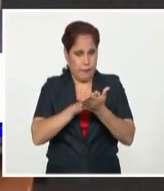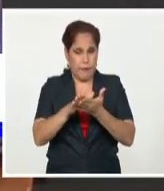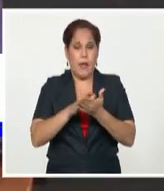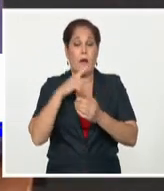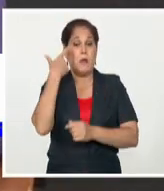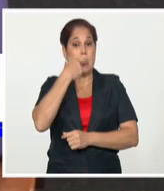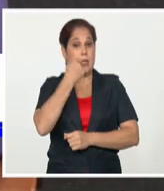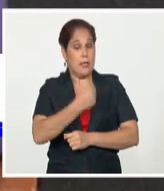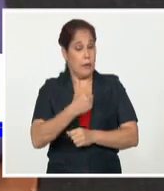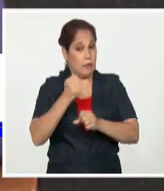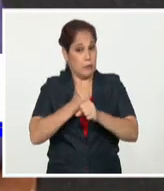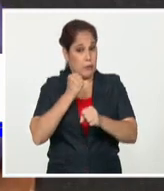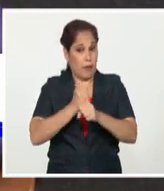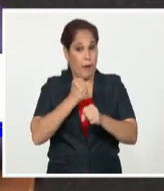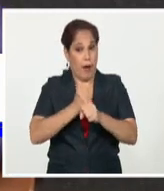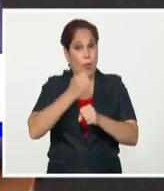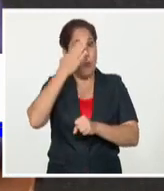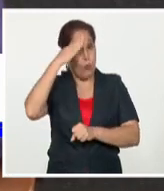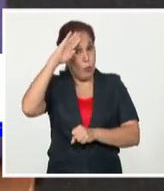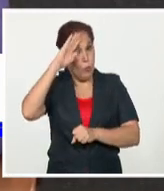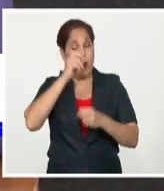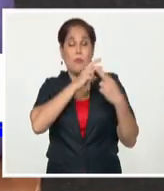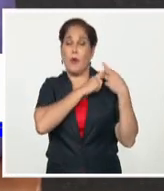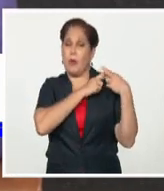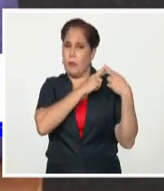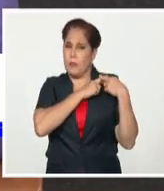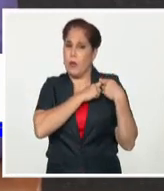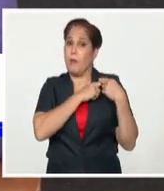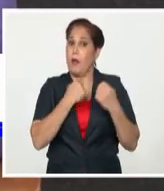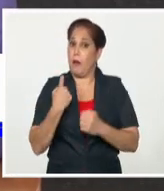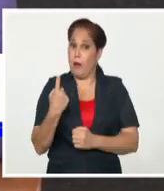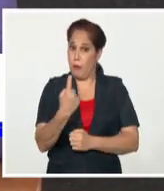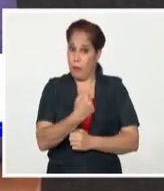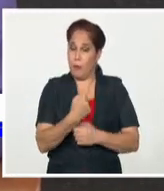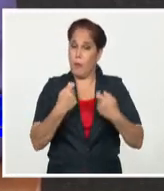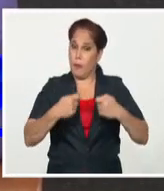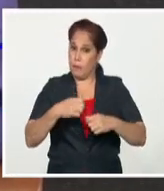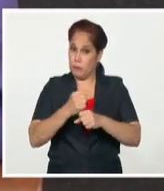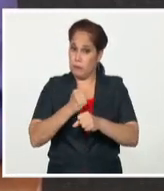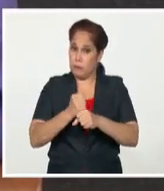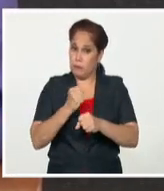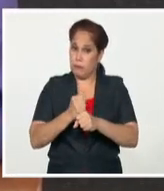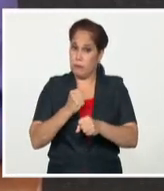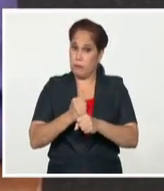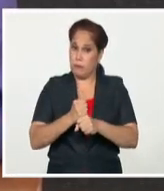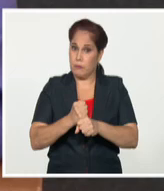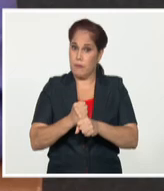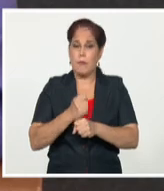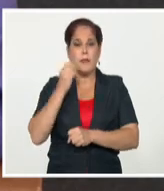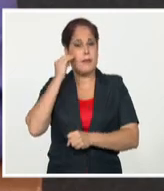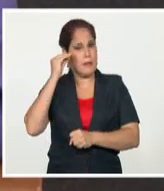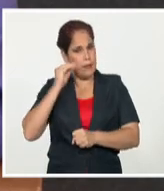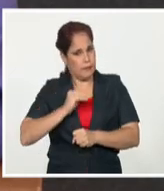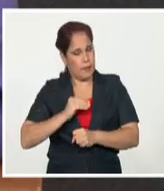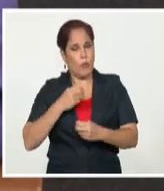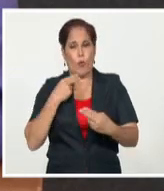seriedad con que ha trabajado el país, con la responsabilidad con que ha trabajado el país, y además con